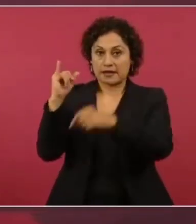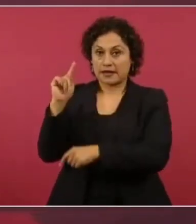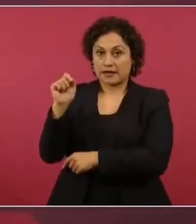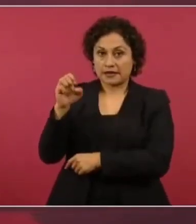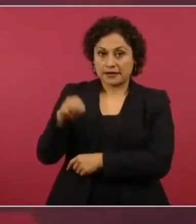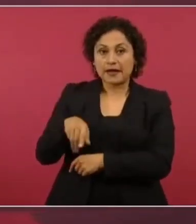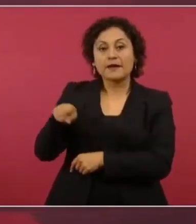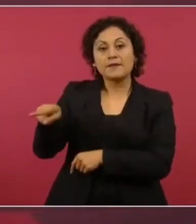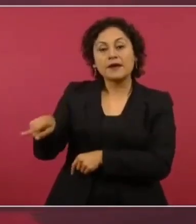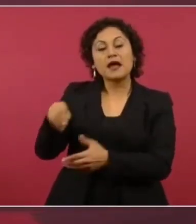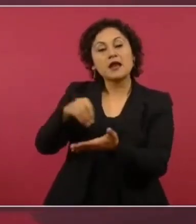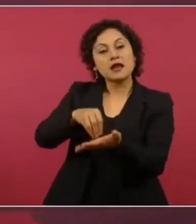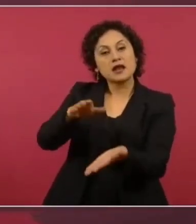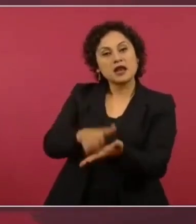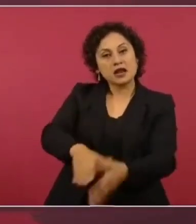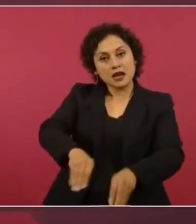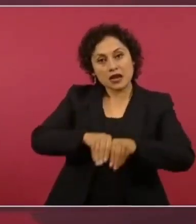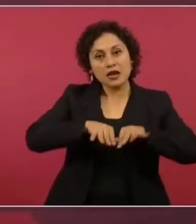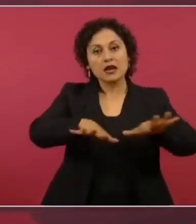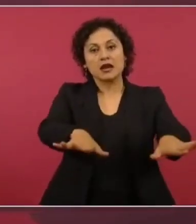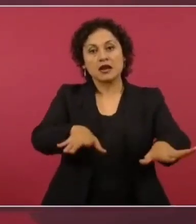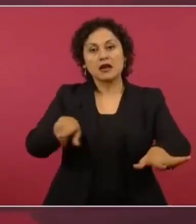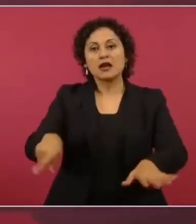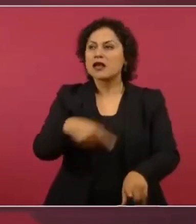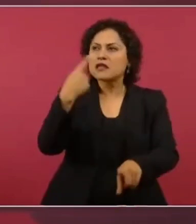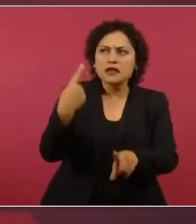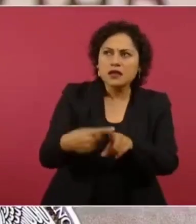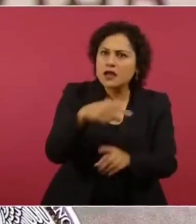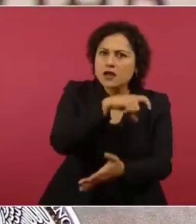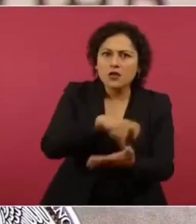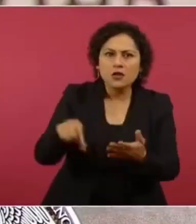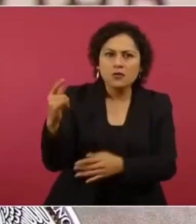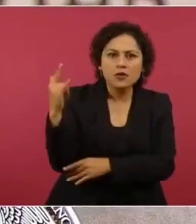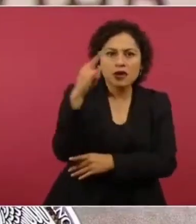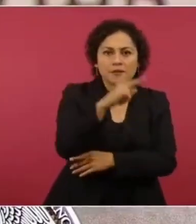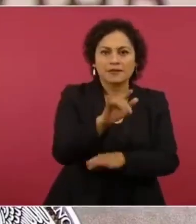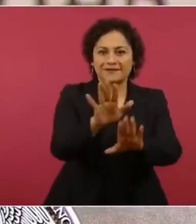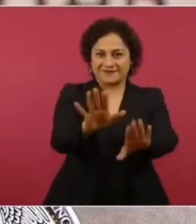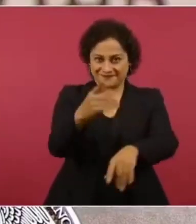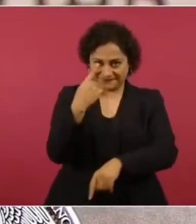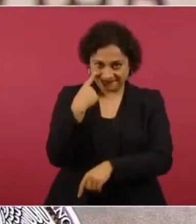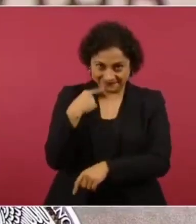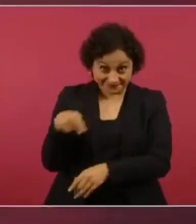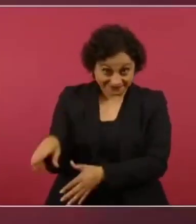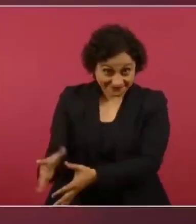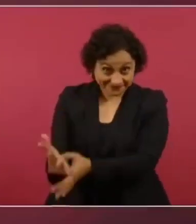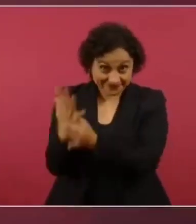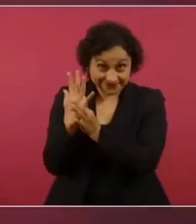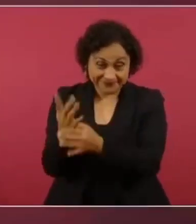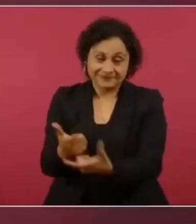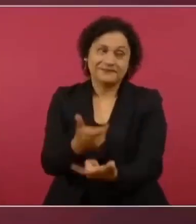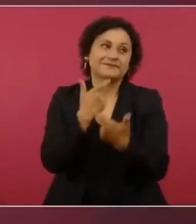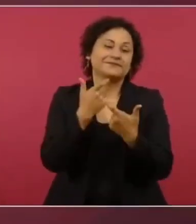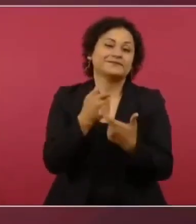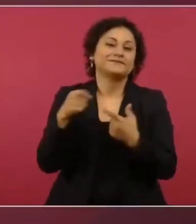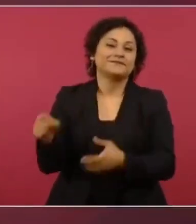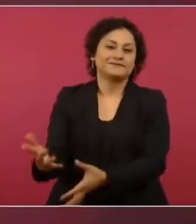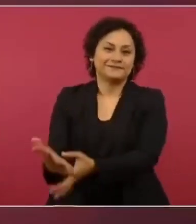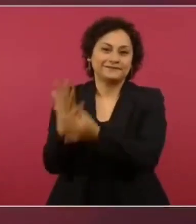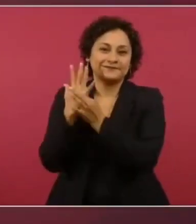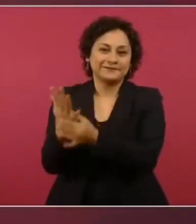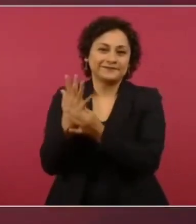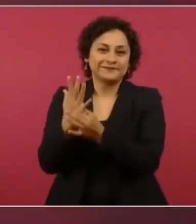el avión habría sido, escuchen, el mismísimo secretario de la defensa